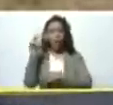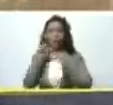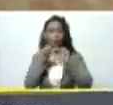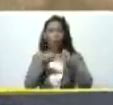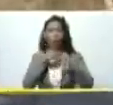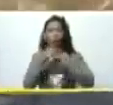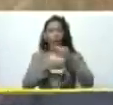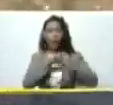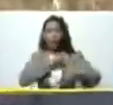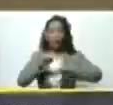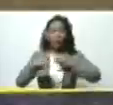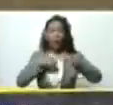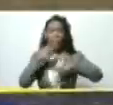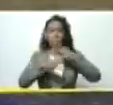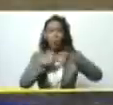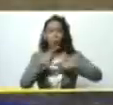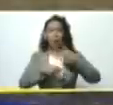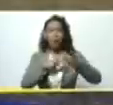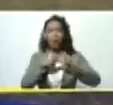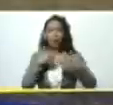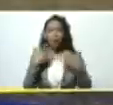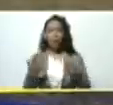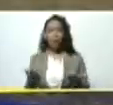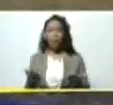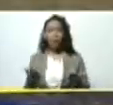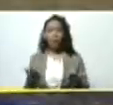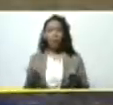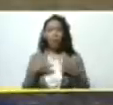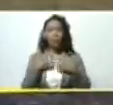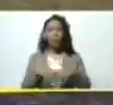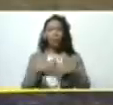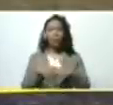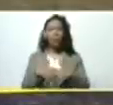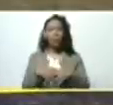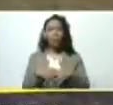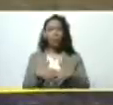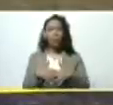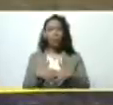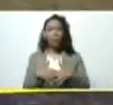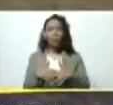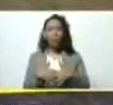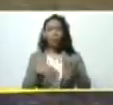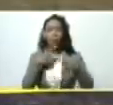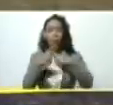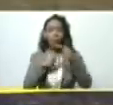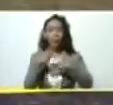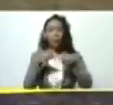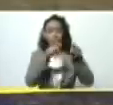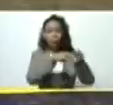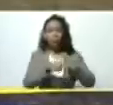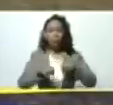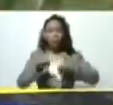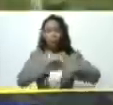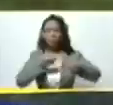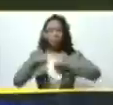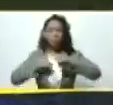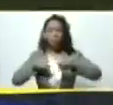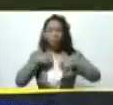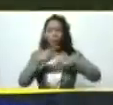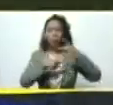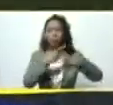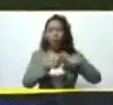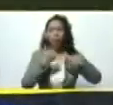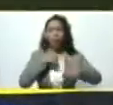dinamizando la política de la industrialización de la política agraria dinamizar el aparato productivo